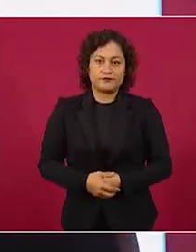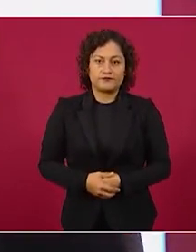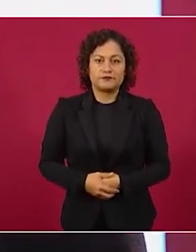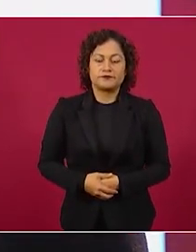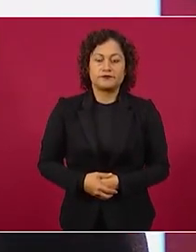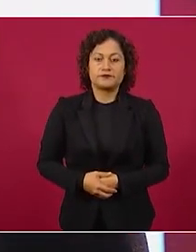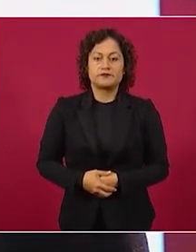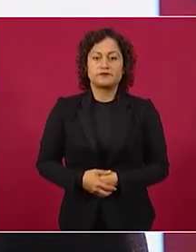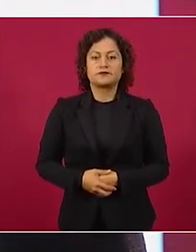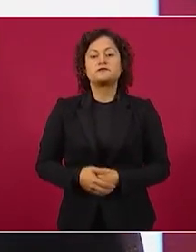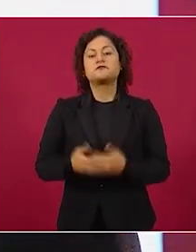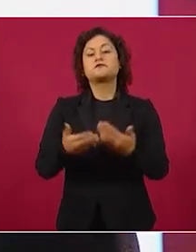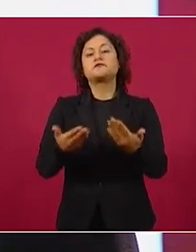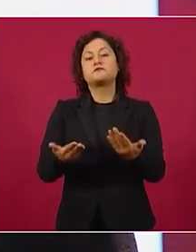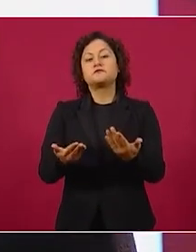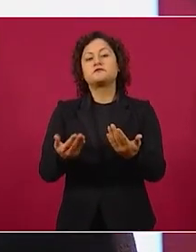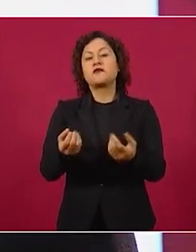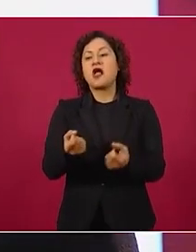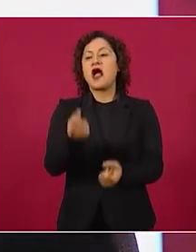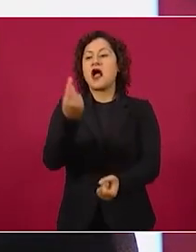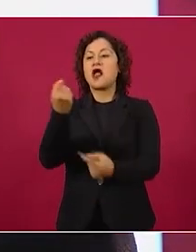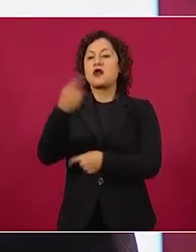Dicen los moderados